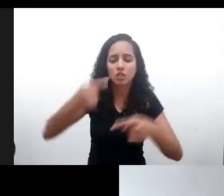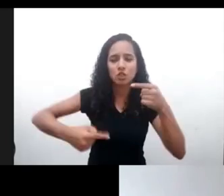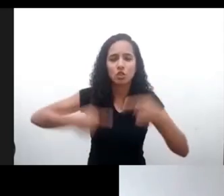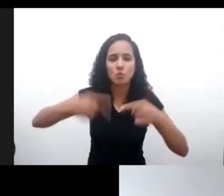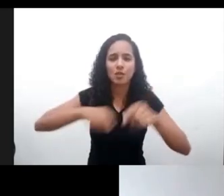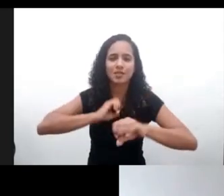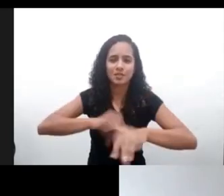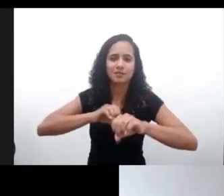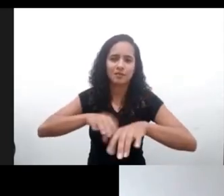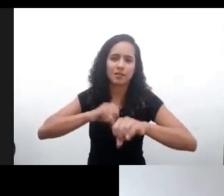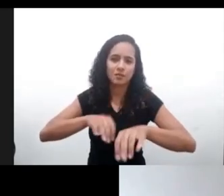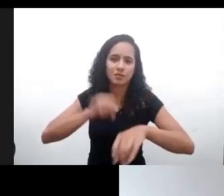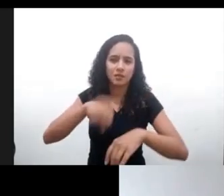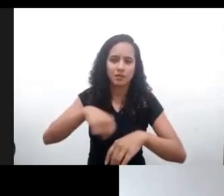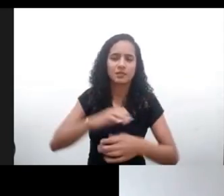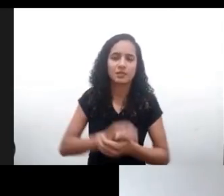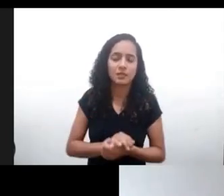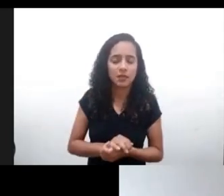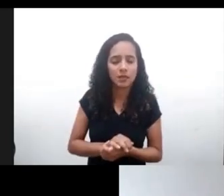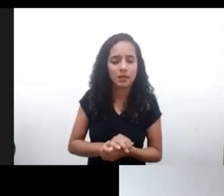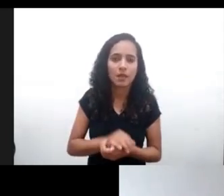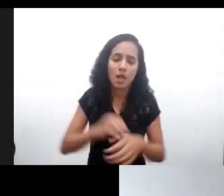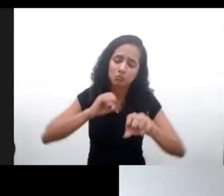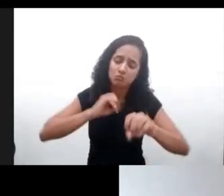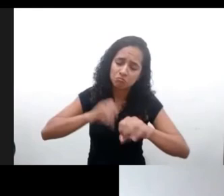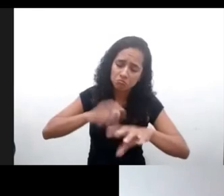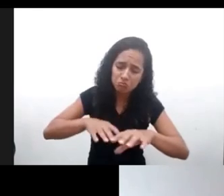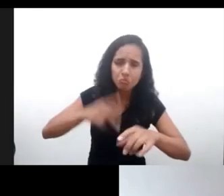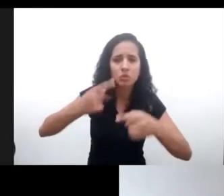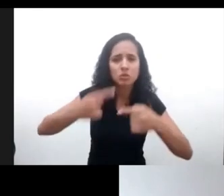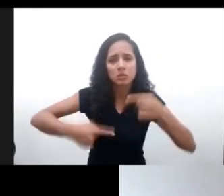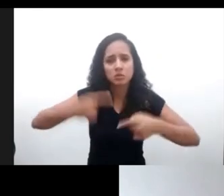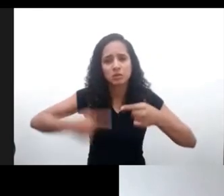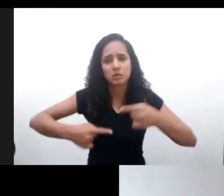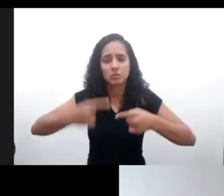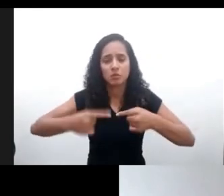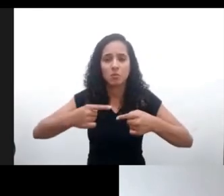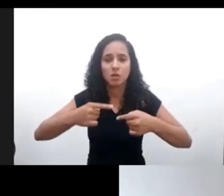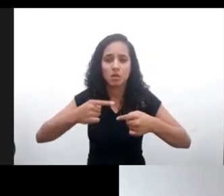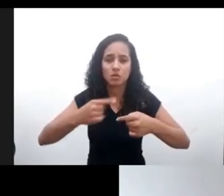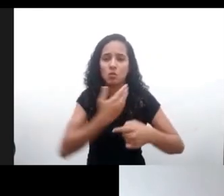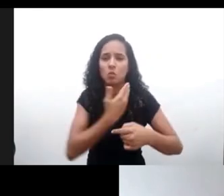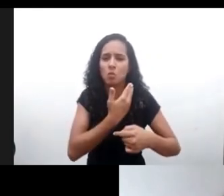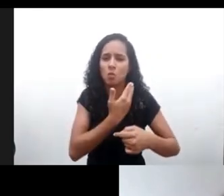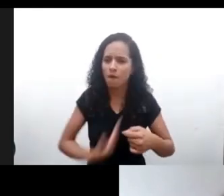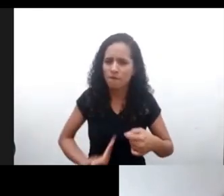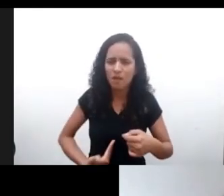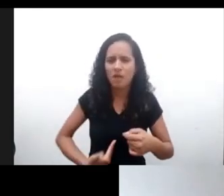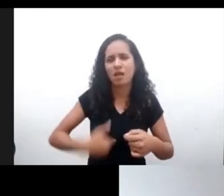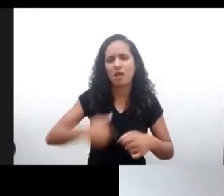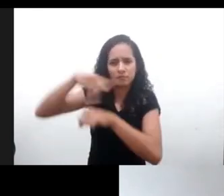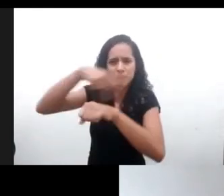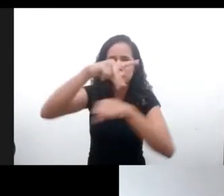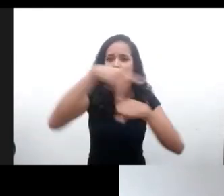políticas públicas, educacionales, en los gobiernos y a nivel regional. Nosotros hemos visto, hemos hecho paneos sobre políticas